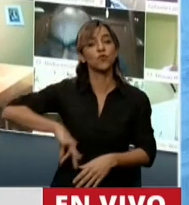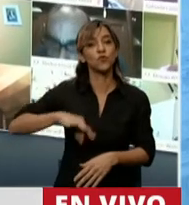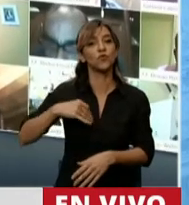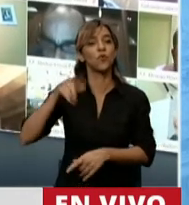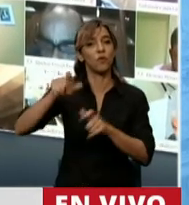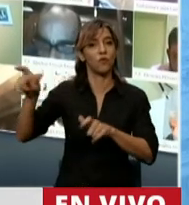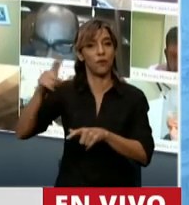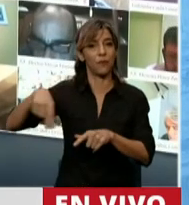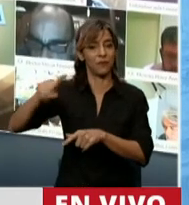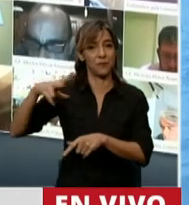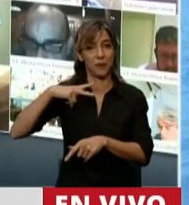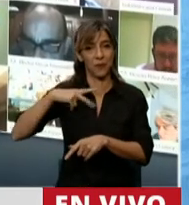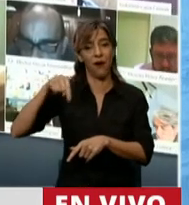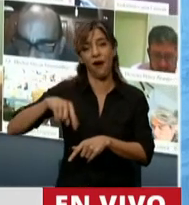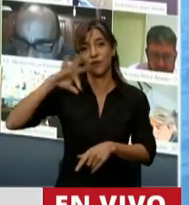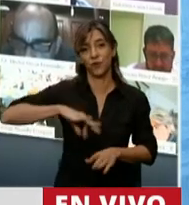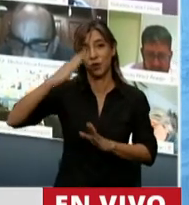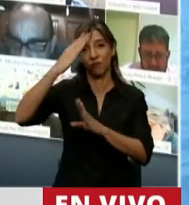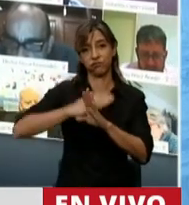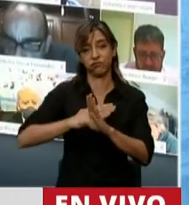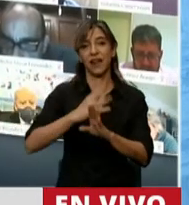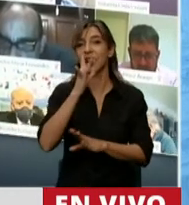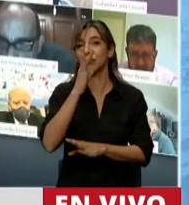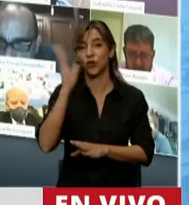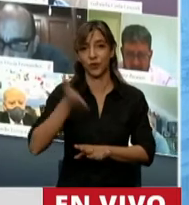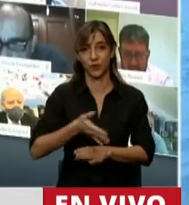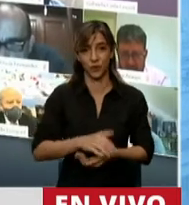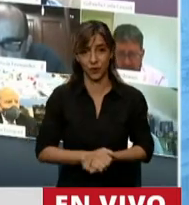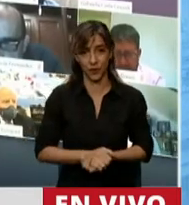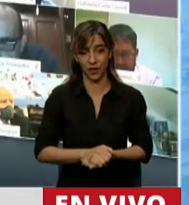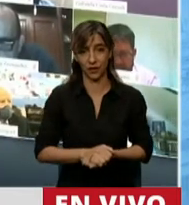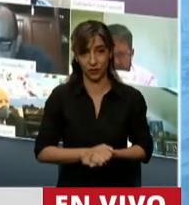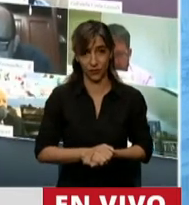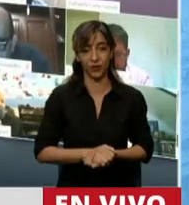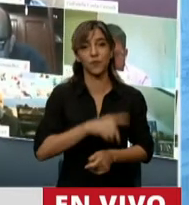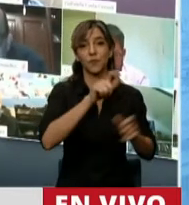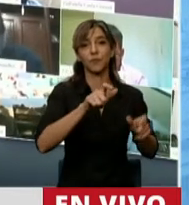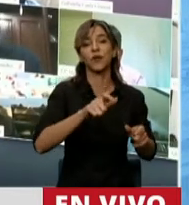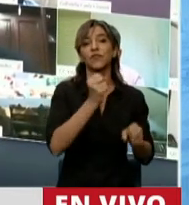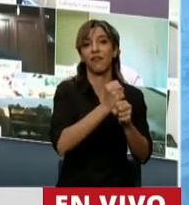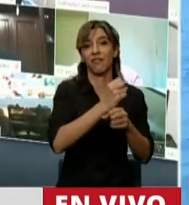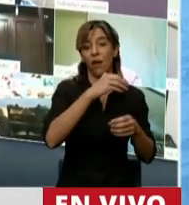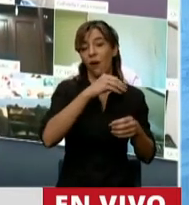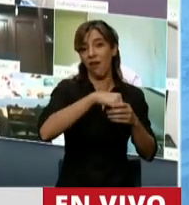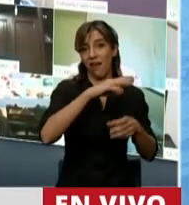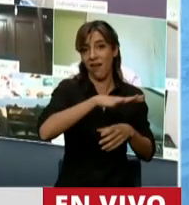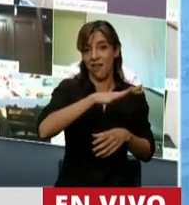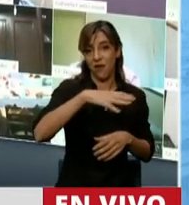Una enormidad. Y el del sector público, 19% promedio.